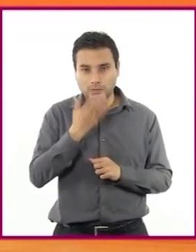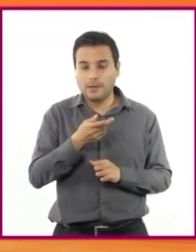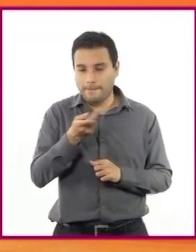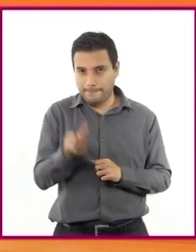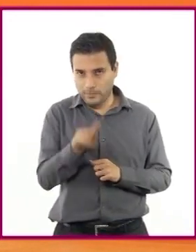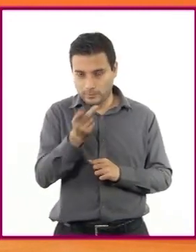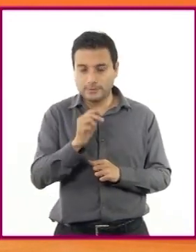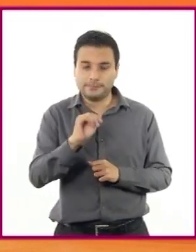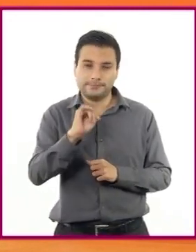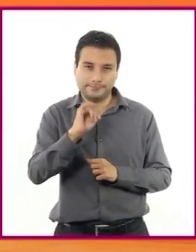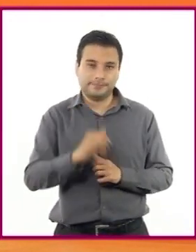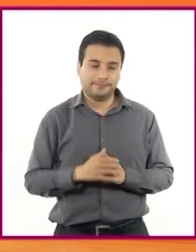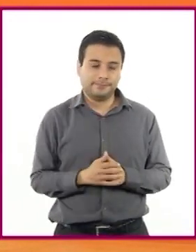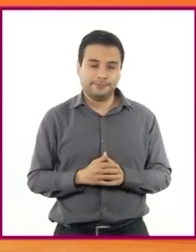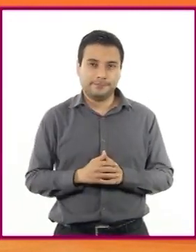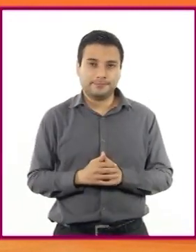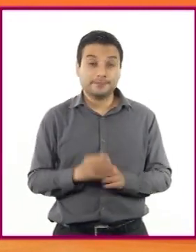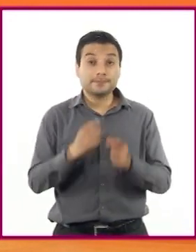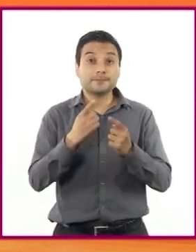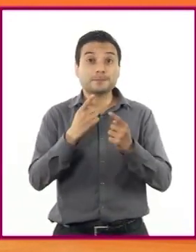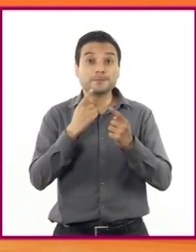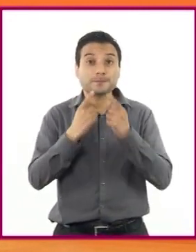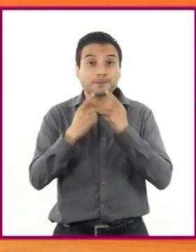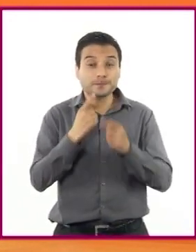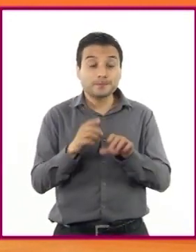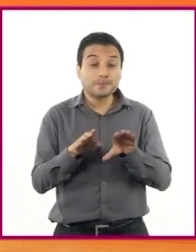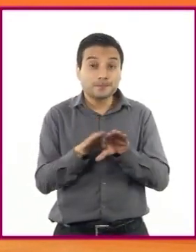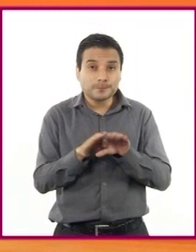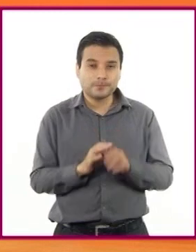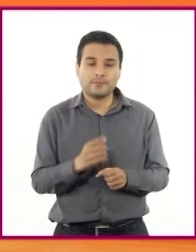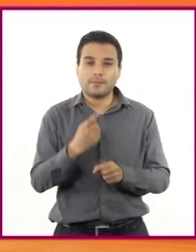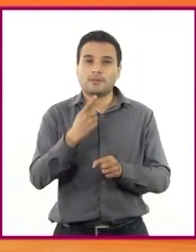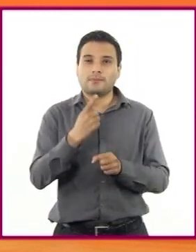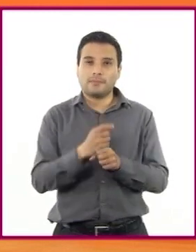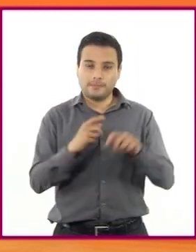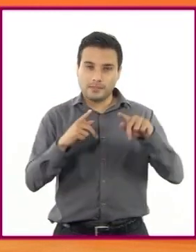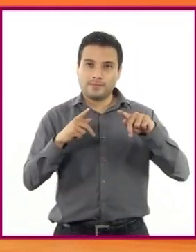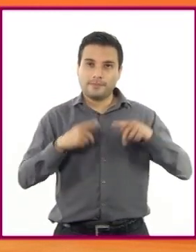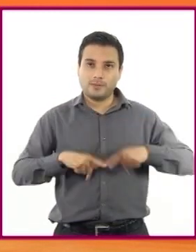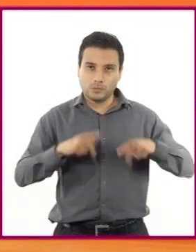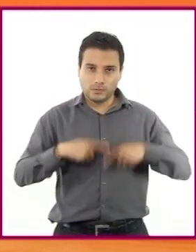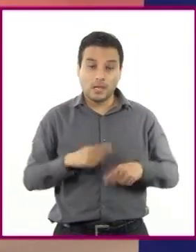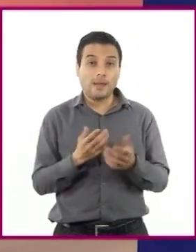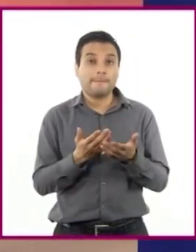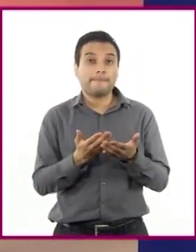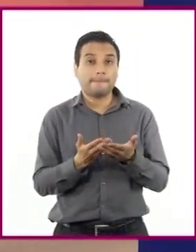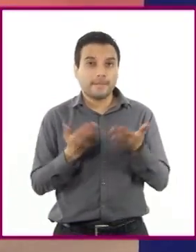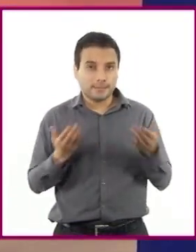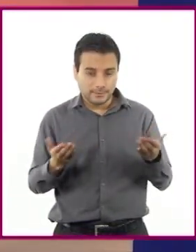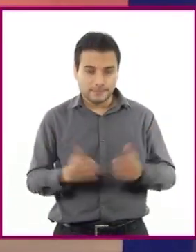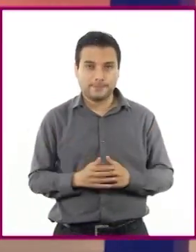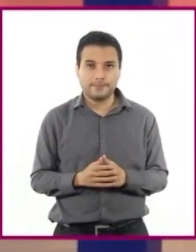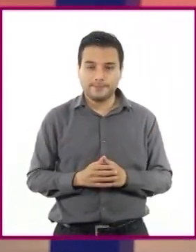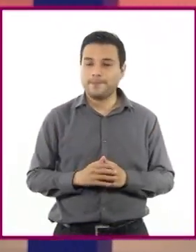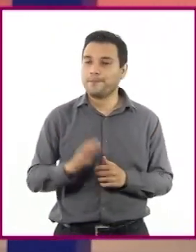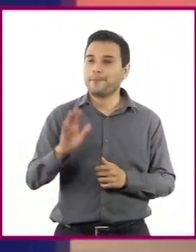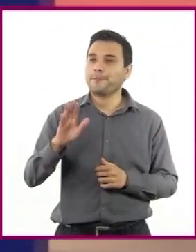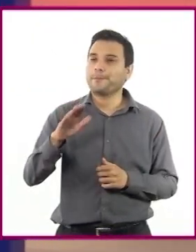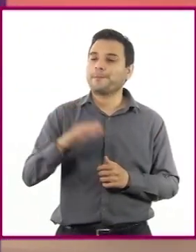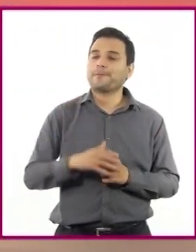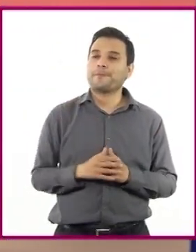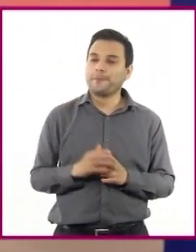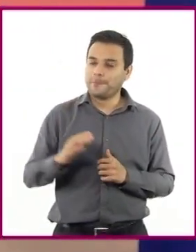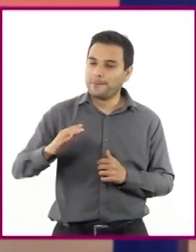diálogos entre los personajes deben ser en primera persona y presente. Maestra, hace rato